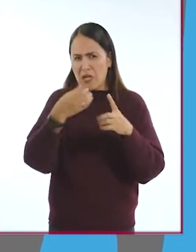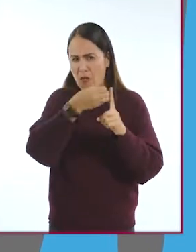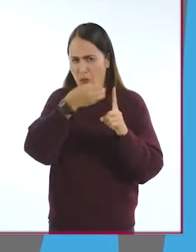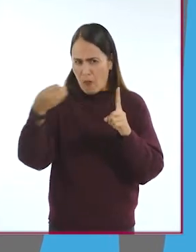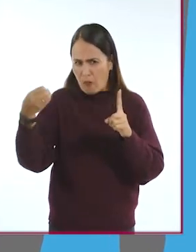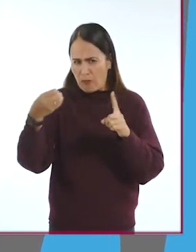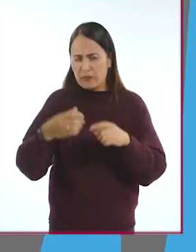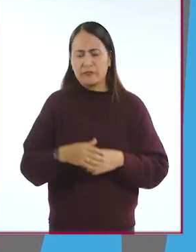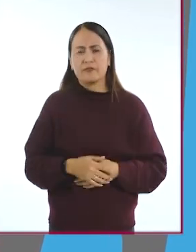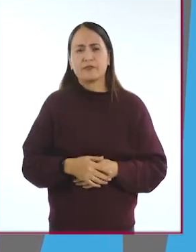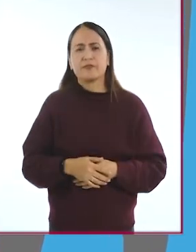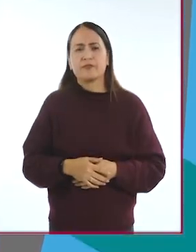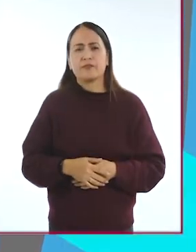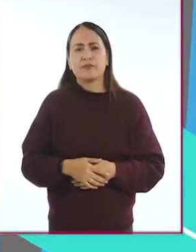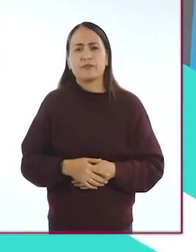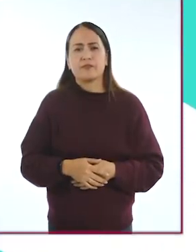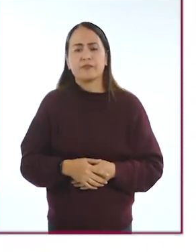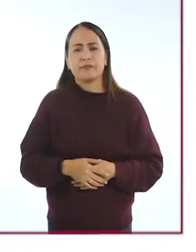medicación.